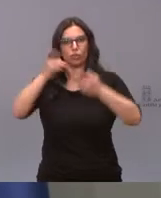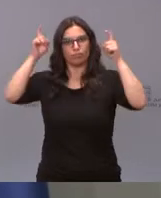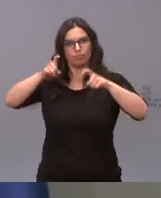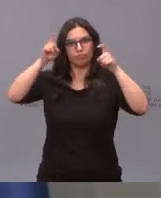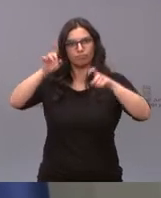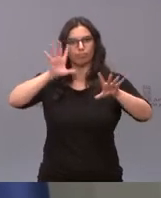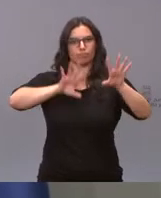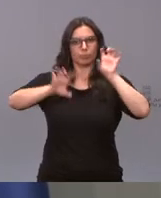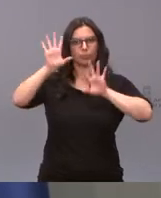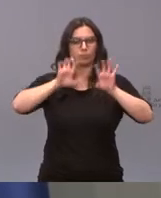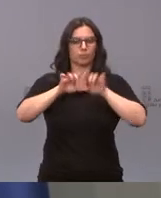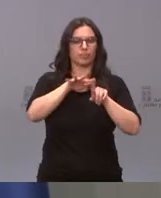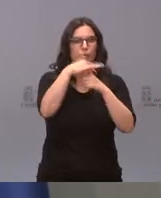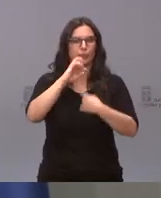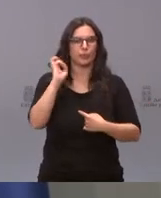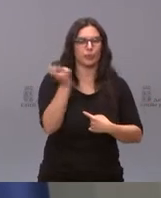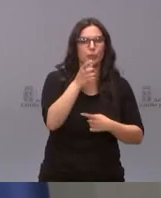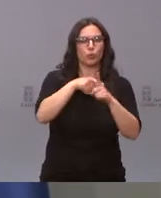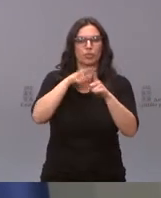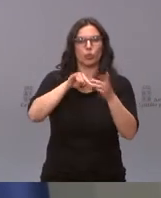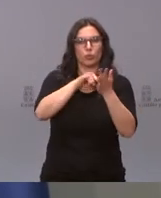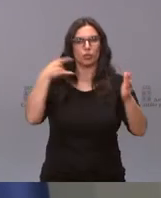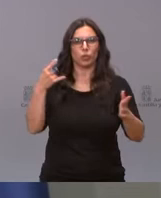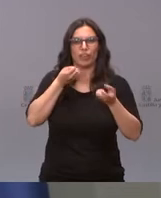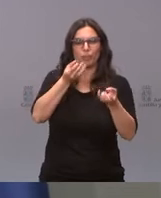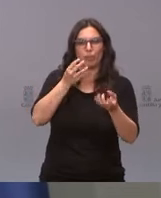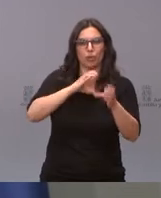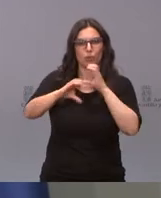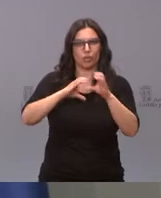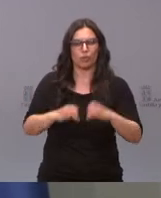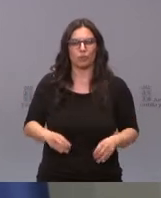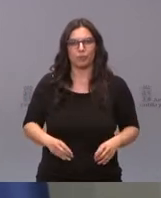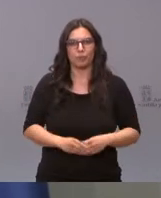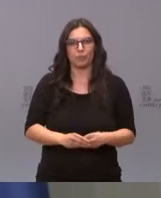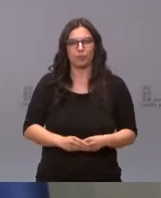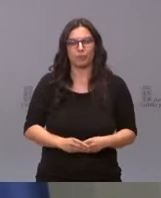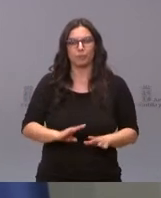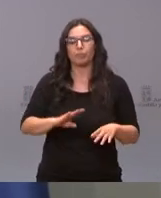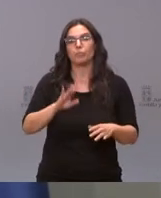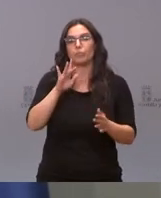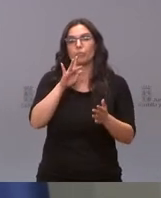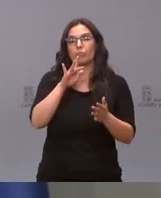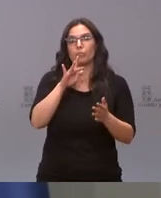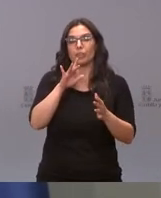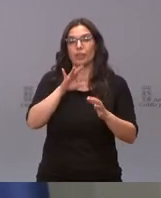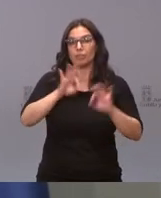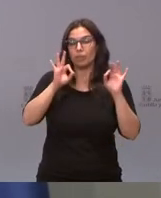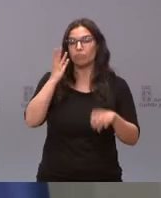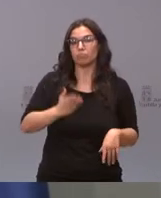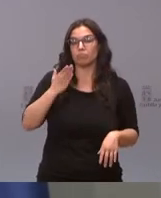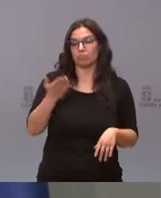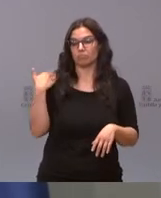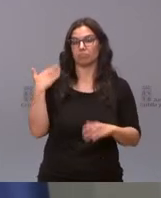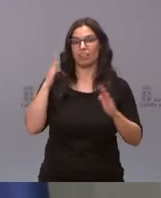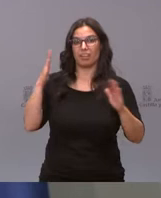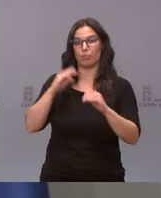diversos escenarios, aplicando nuevas tecnologías de la información y de la comunicación. Han sido de especial utilidad durante la pandemia